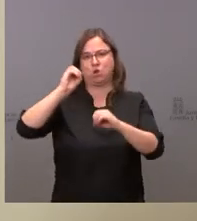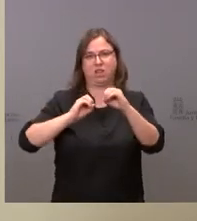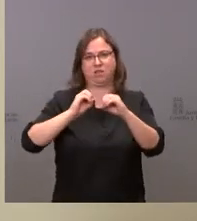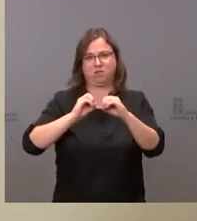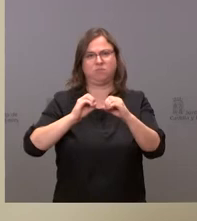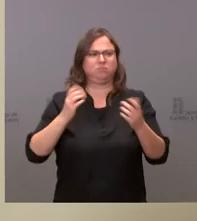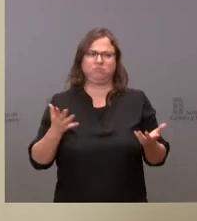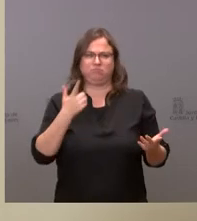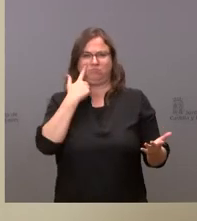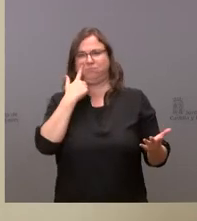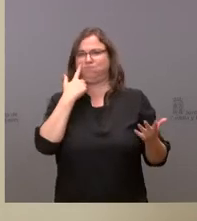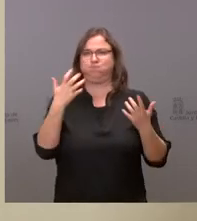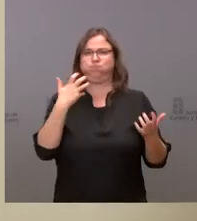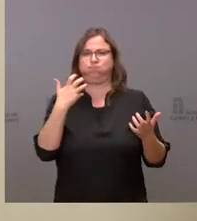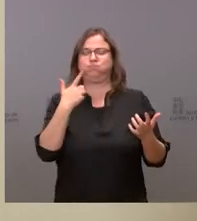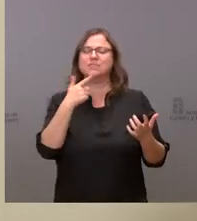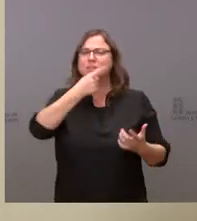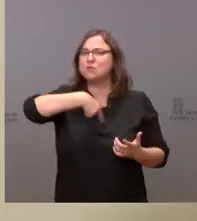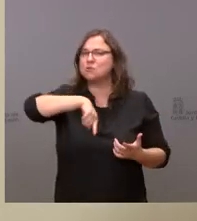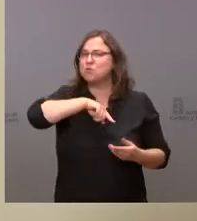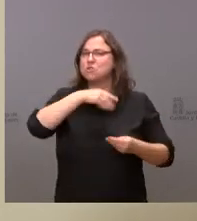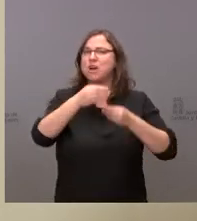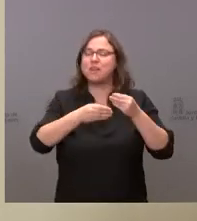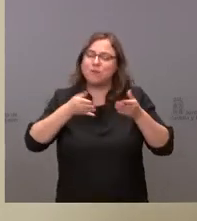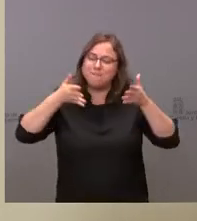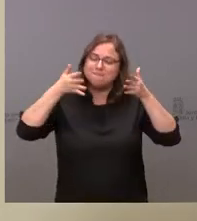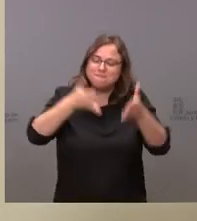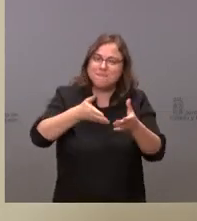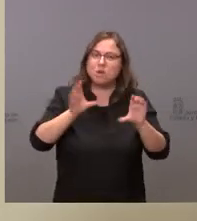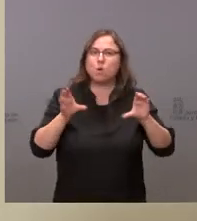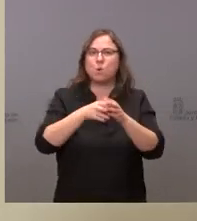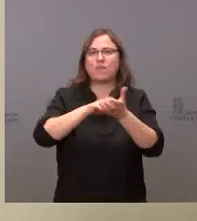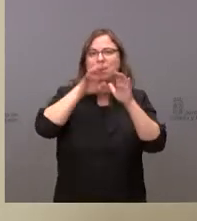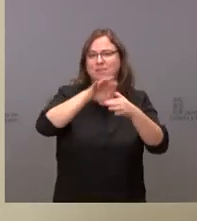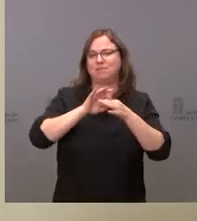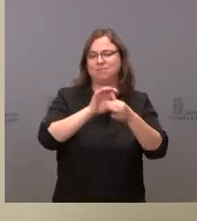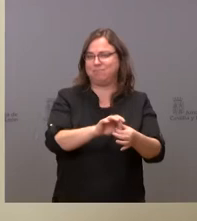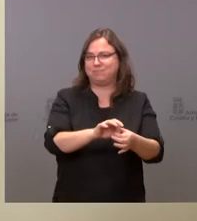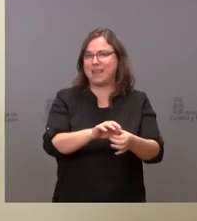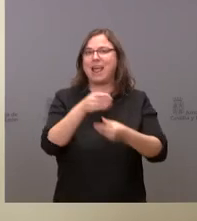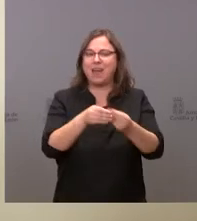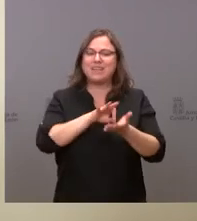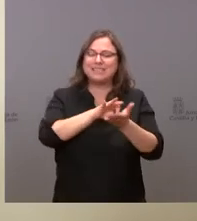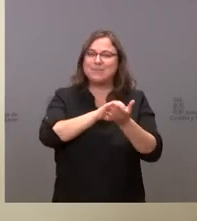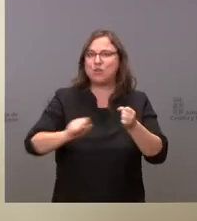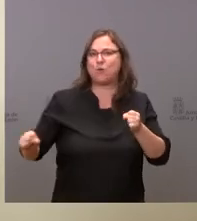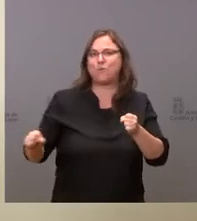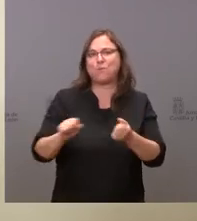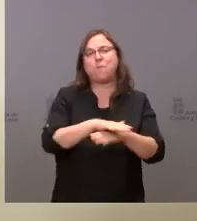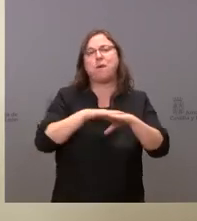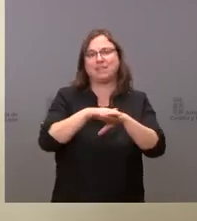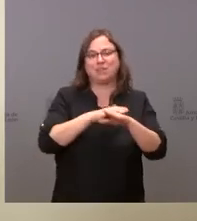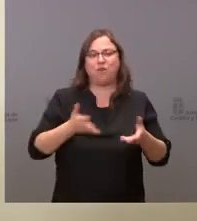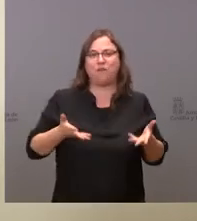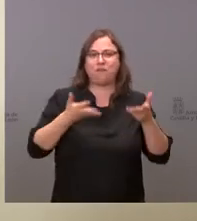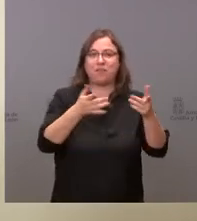Esto dice mucho de a qué se dedica la Junta de Castilla y León básicamente a prestar los servicios esenciales. Porque ocurre lo